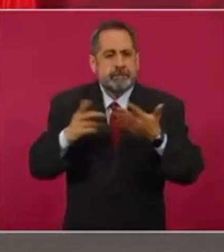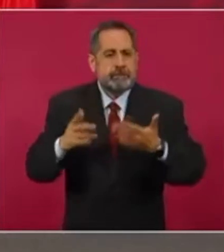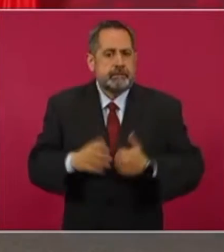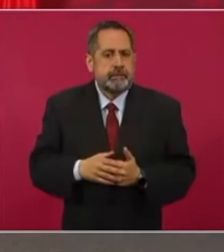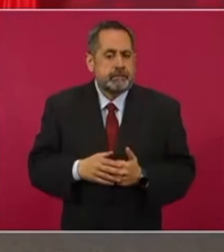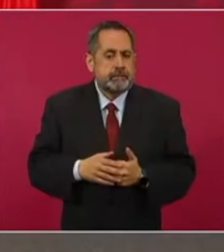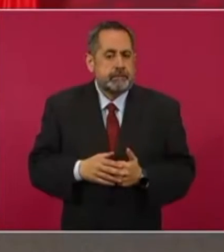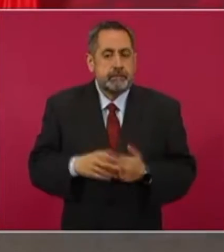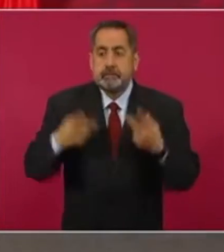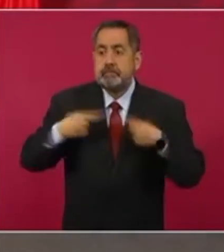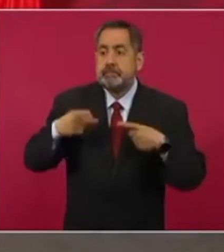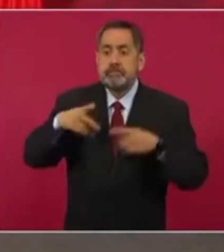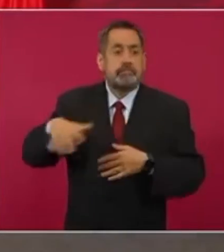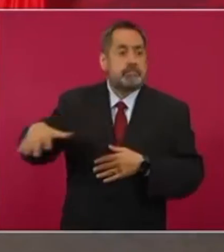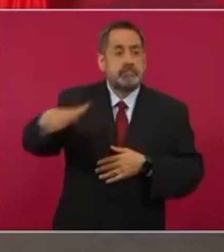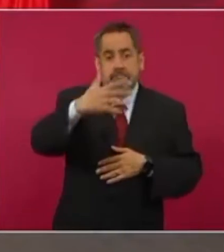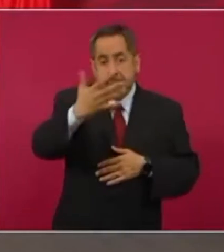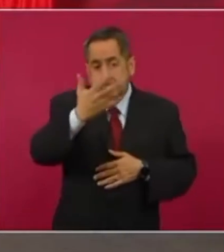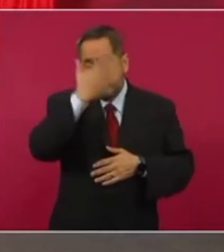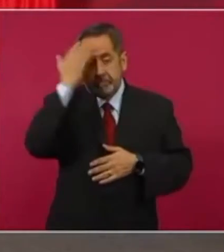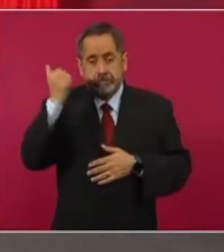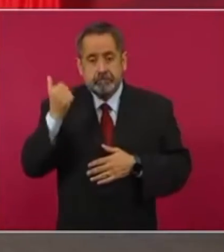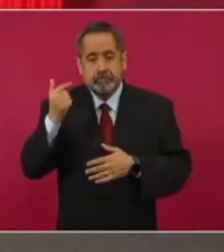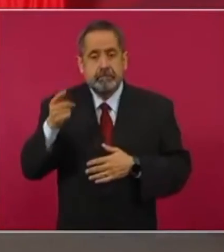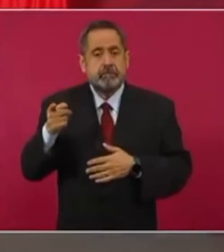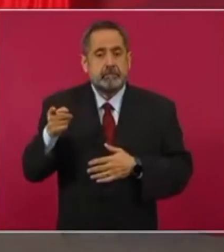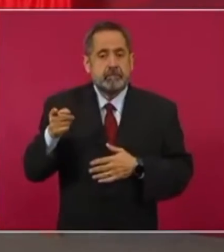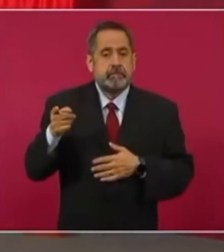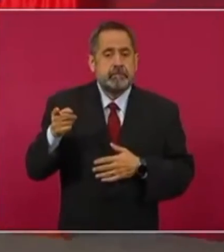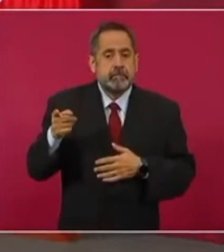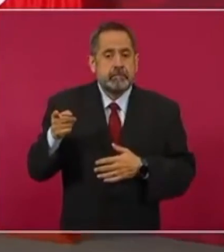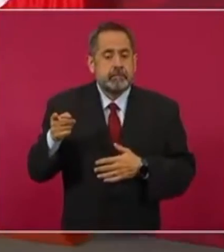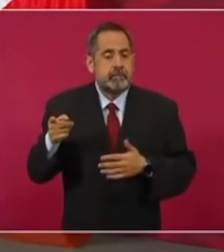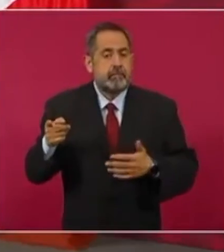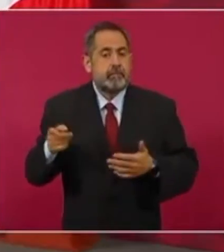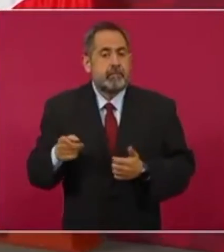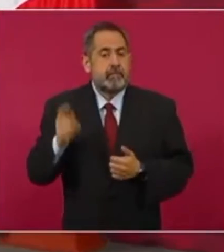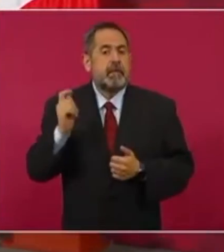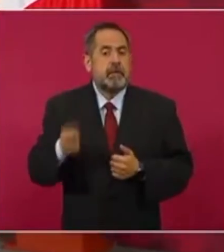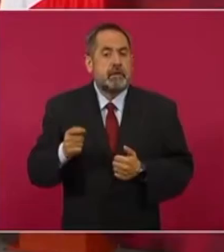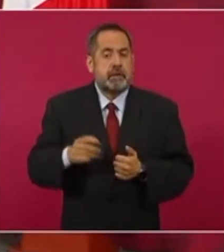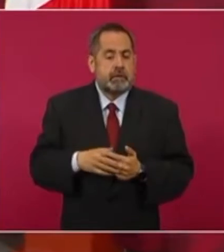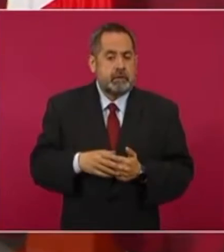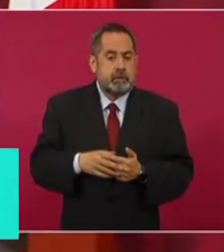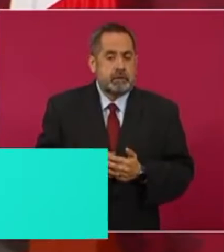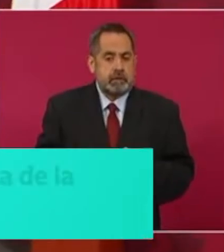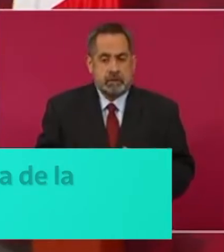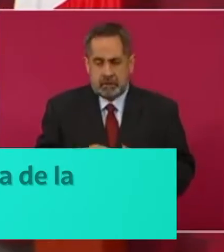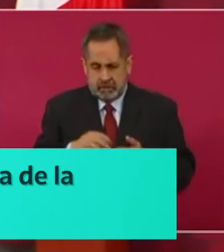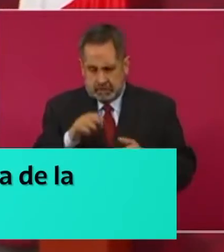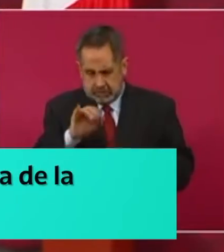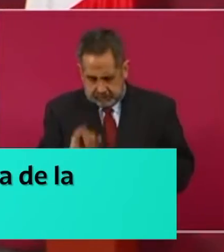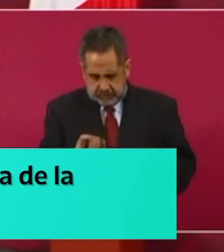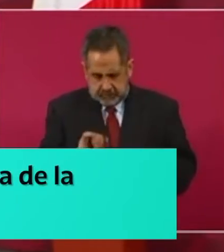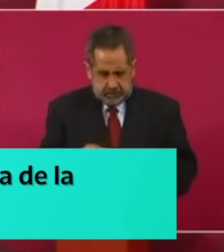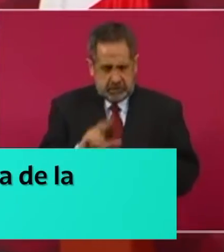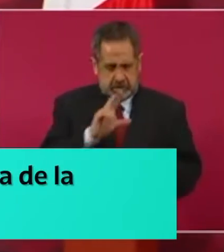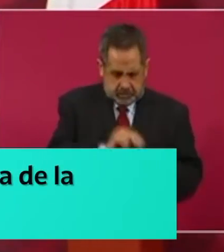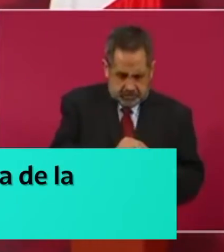La gente no sabe si va a ser sí o no,